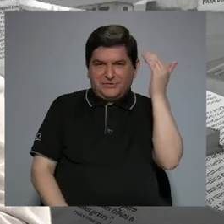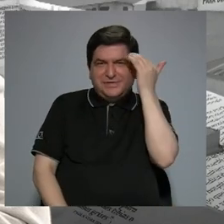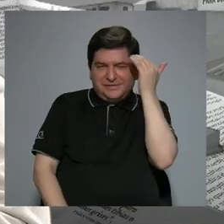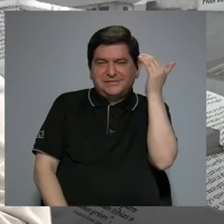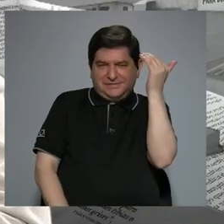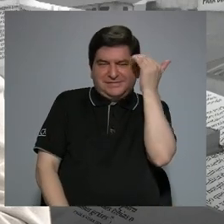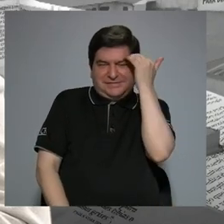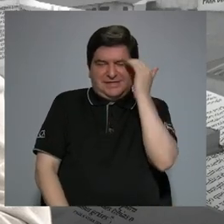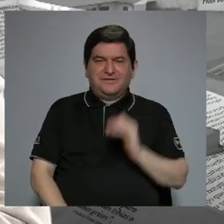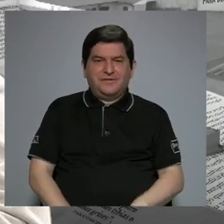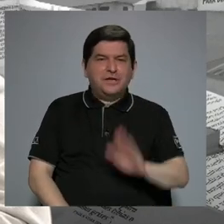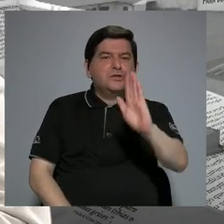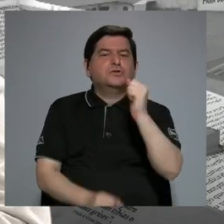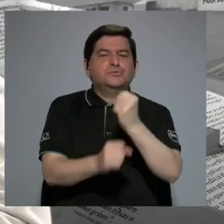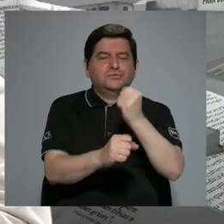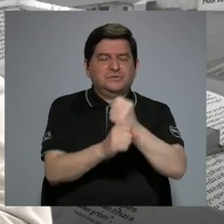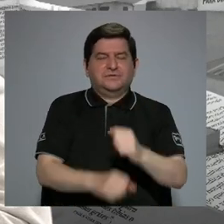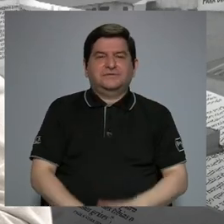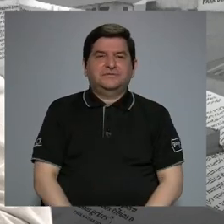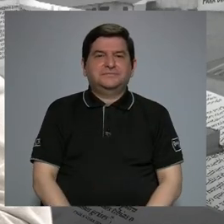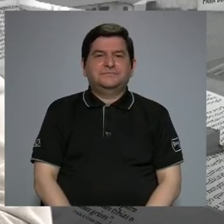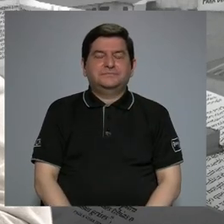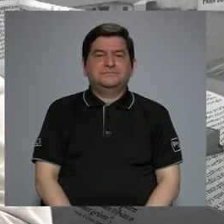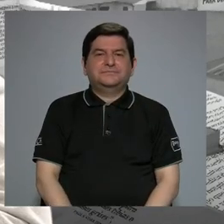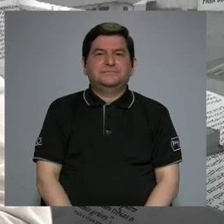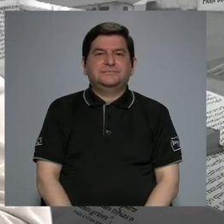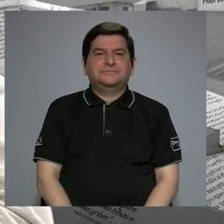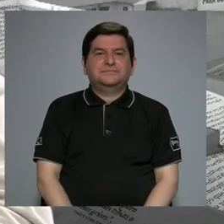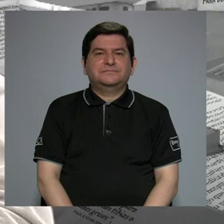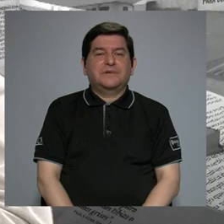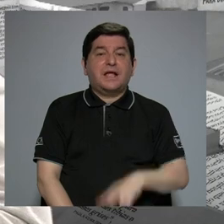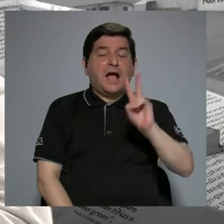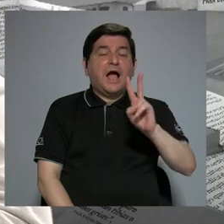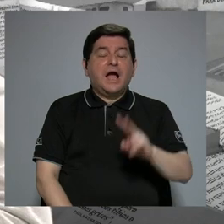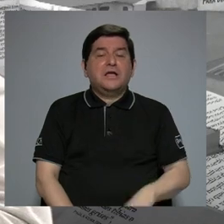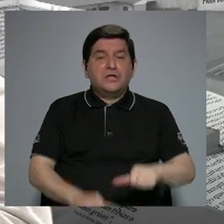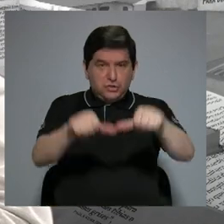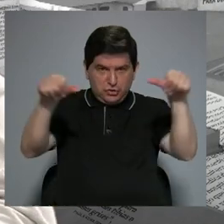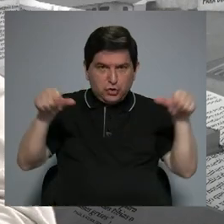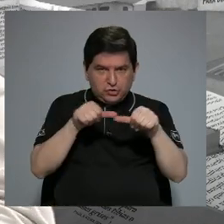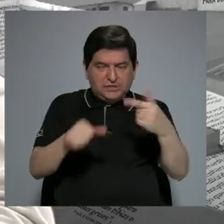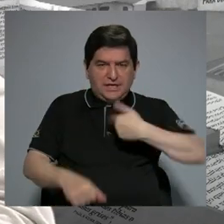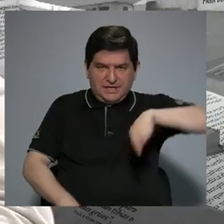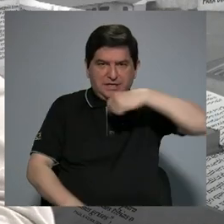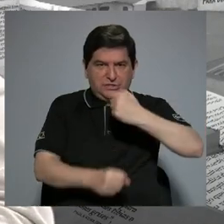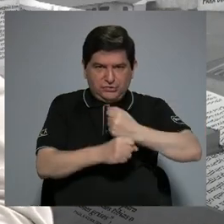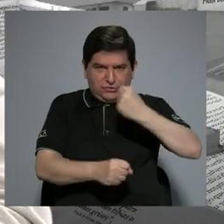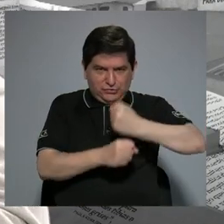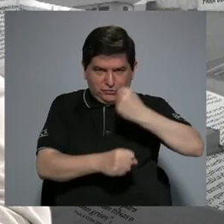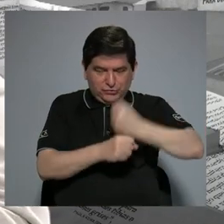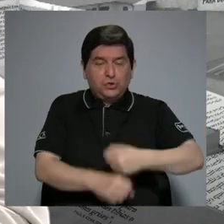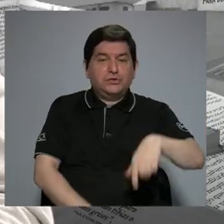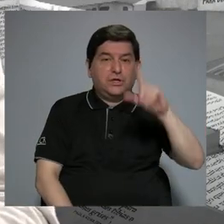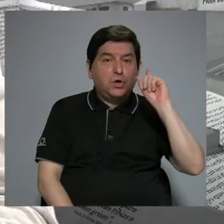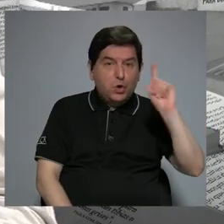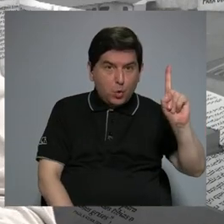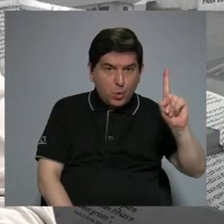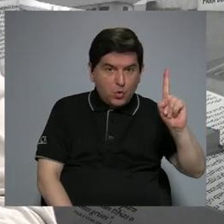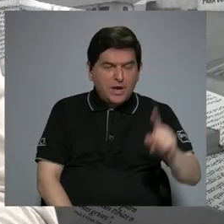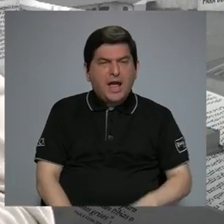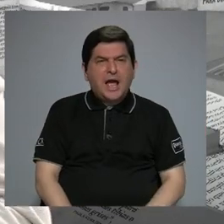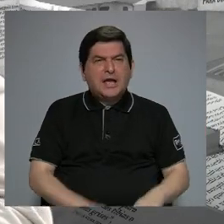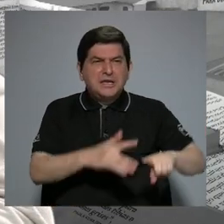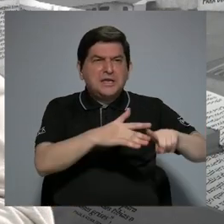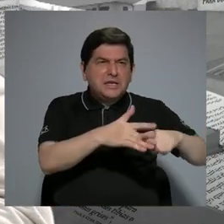también sobre su trabajo. Claro. Bueno, hay dos líneas en las cuales hemos venido nosotros trabajando. Una más